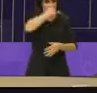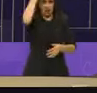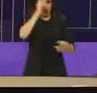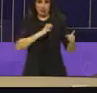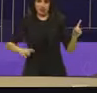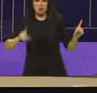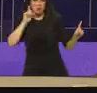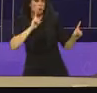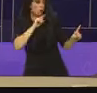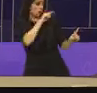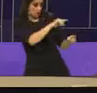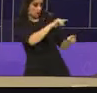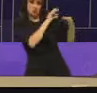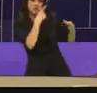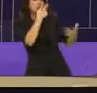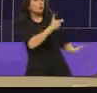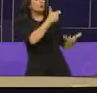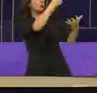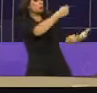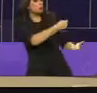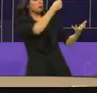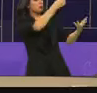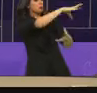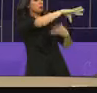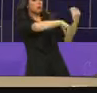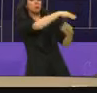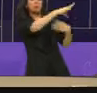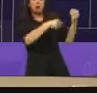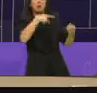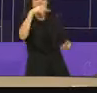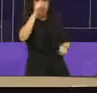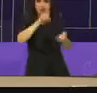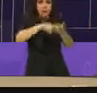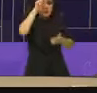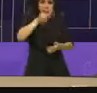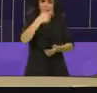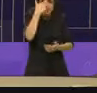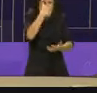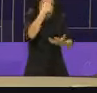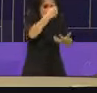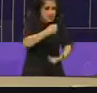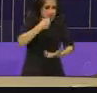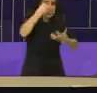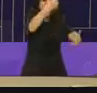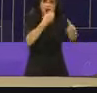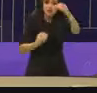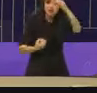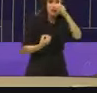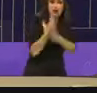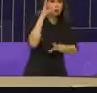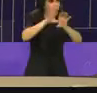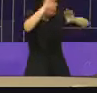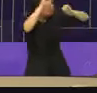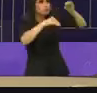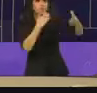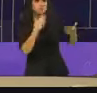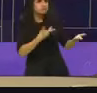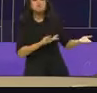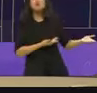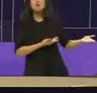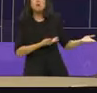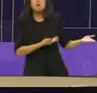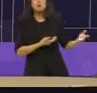de reinversión. No hay un solo peso de inversión nueva en la Ciudad de México. Muchas gracias.